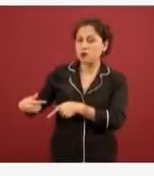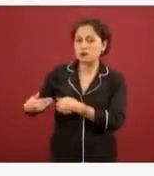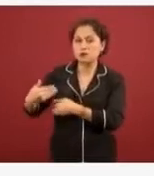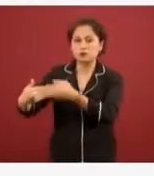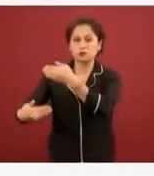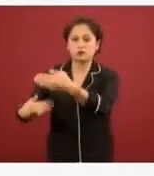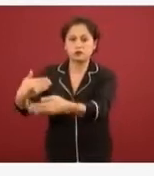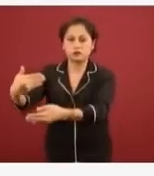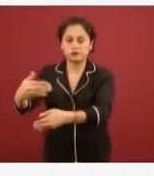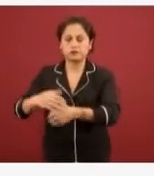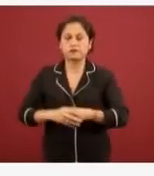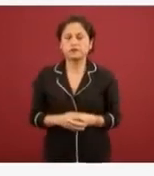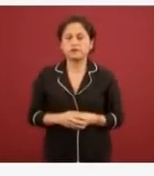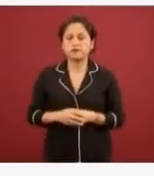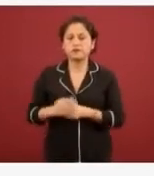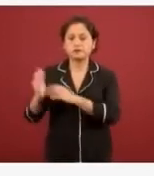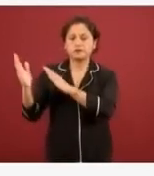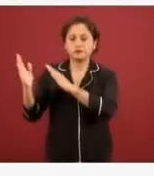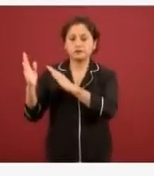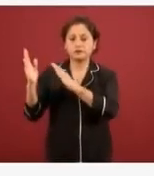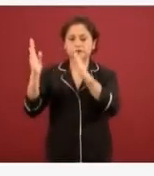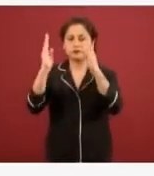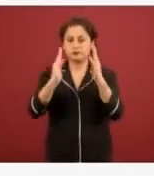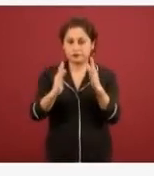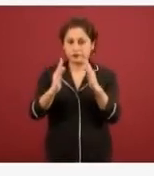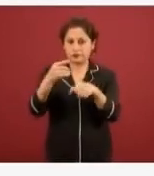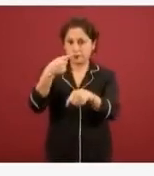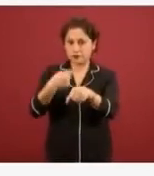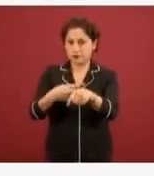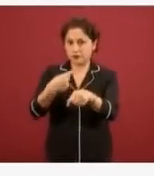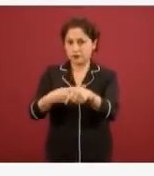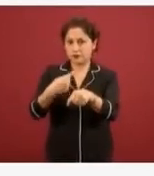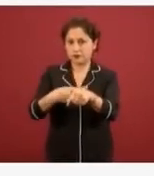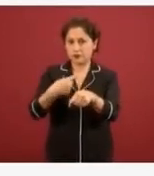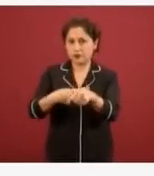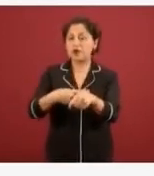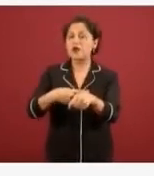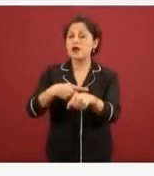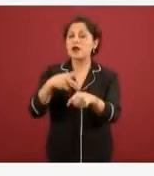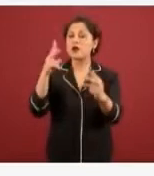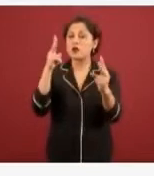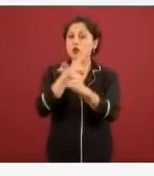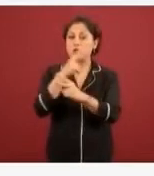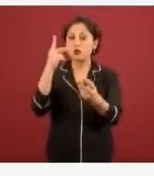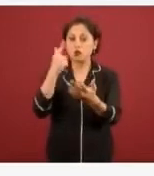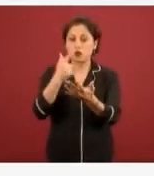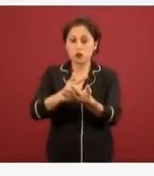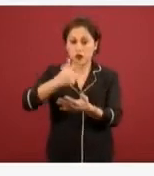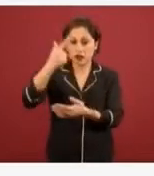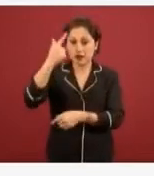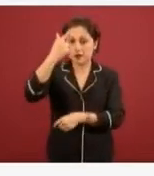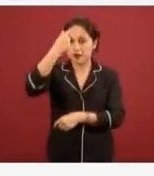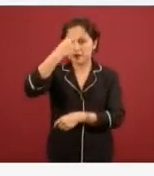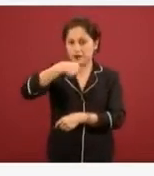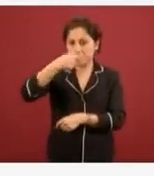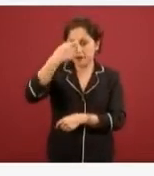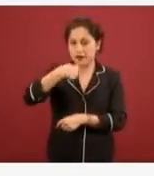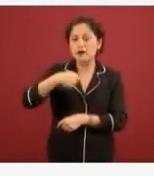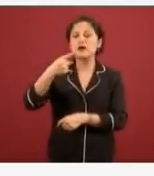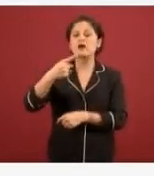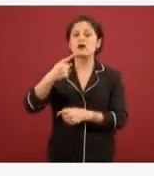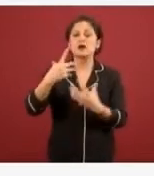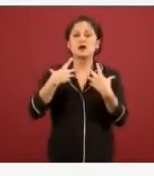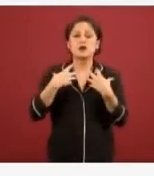Aquí tenemos las infecciones respiratorias agudas, las neumonías y las influenzas en las